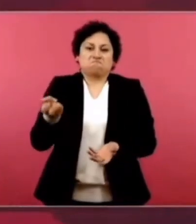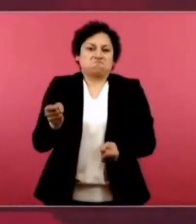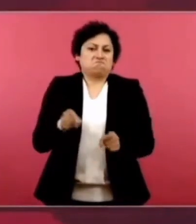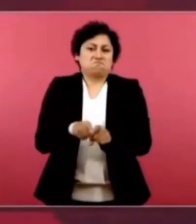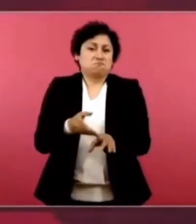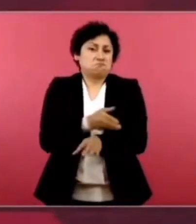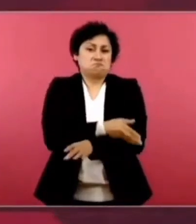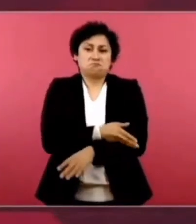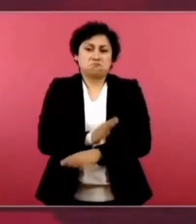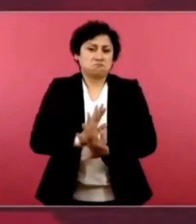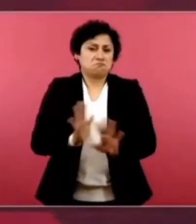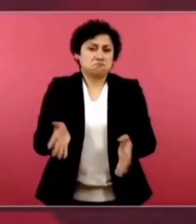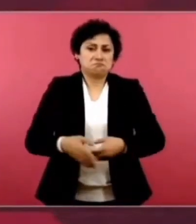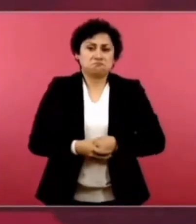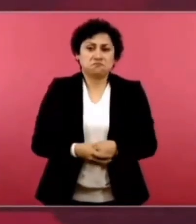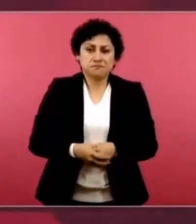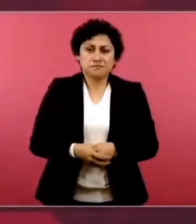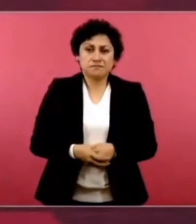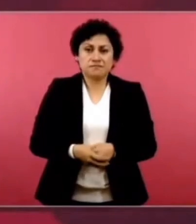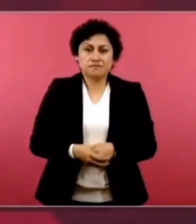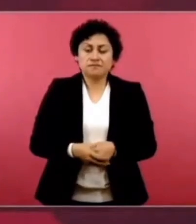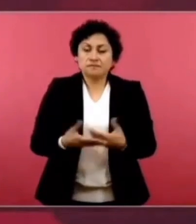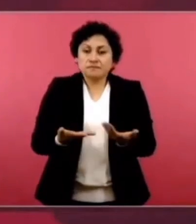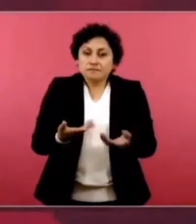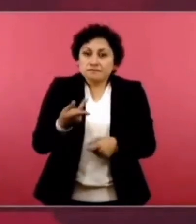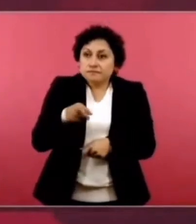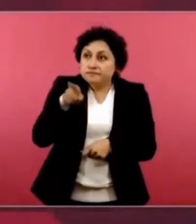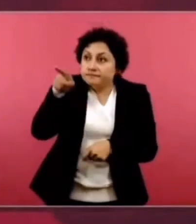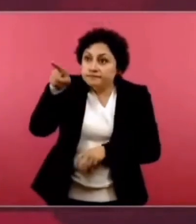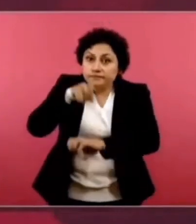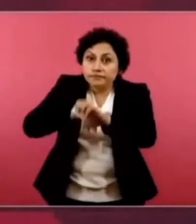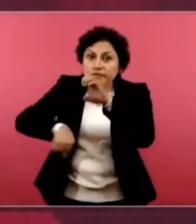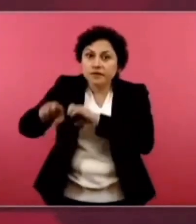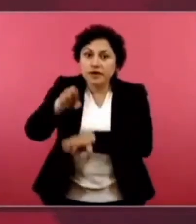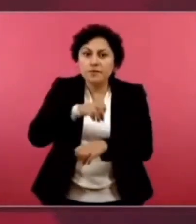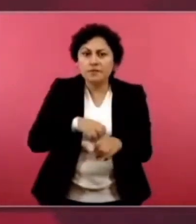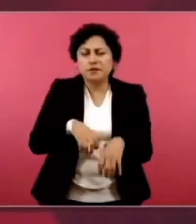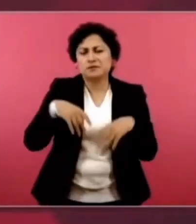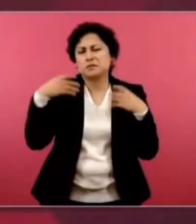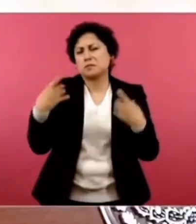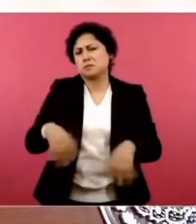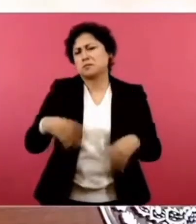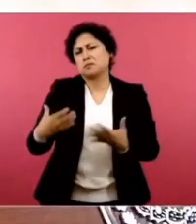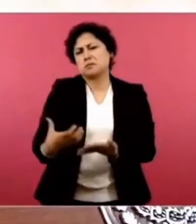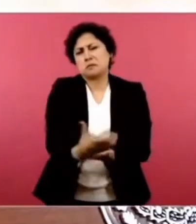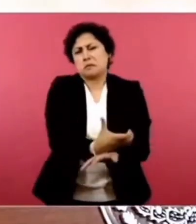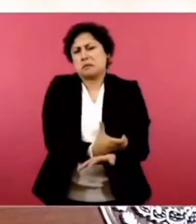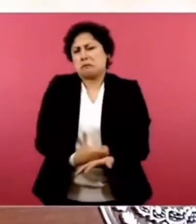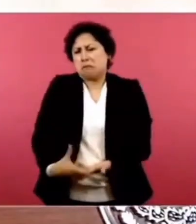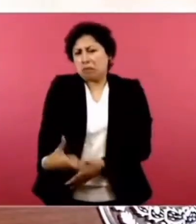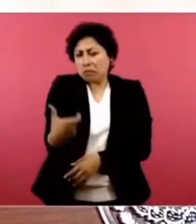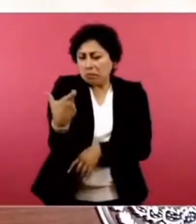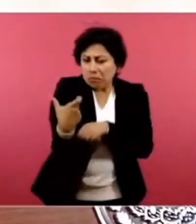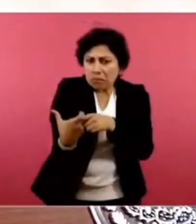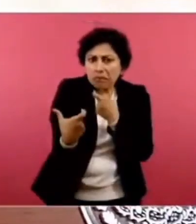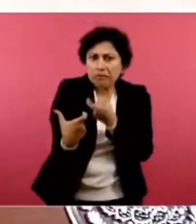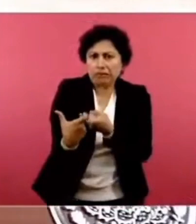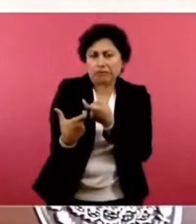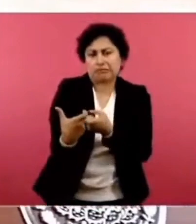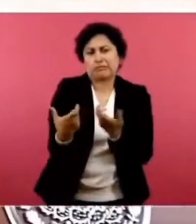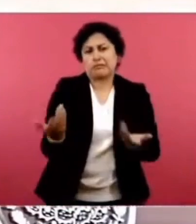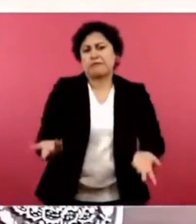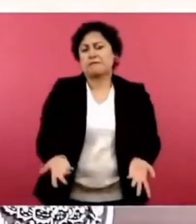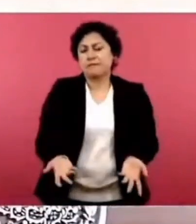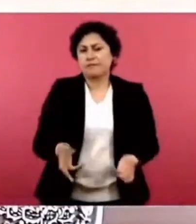petróleo y de gas. Pero se llevaron muchísimo dinero. Eran negocios muy